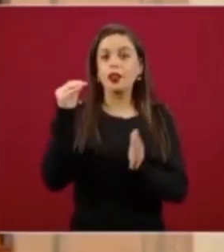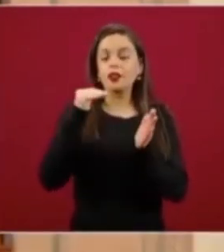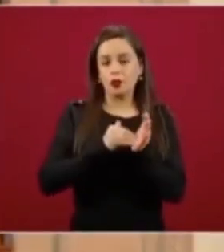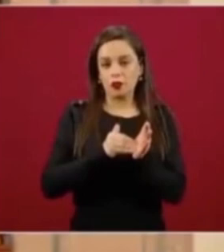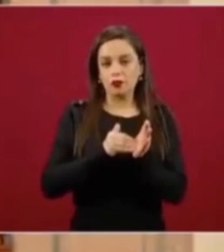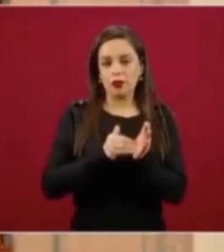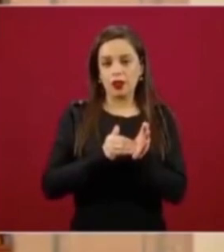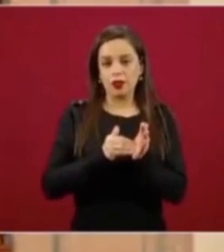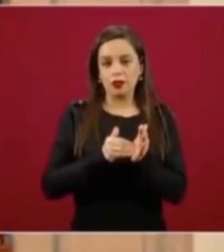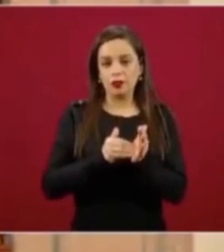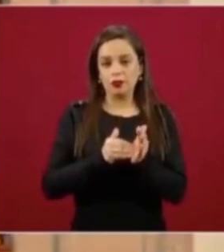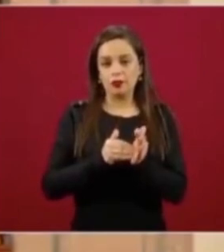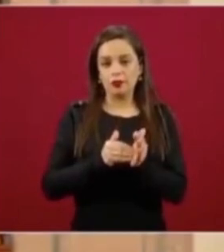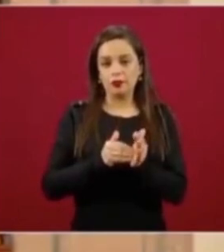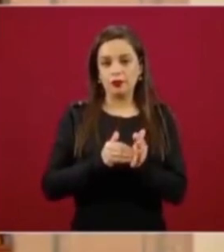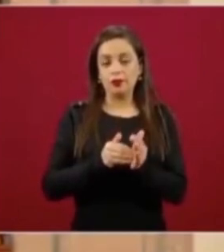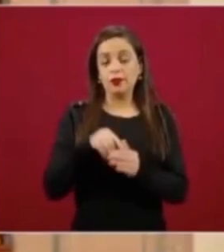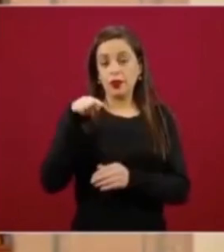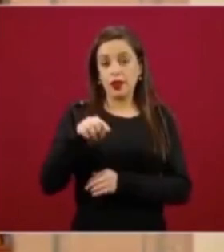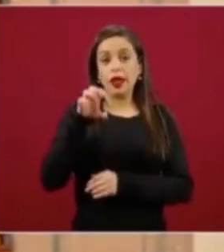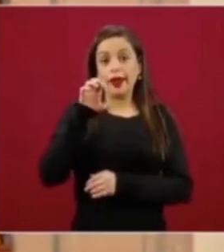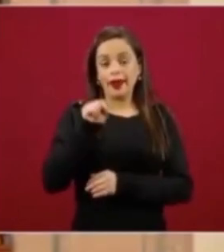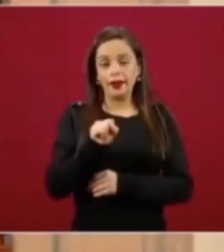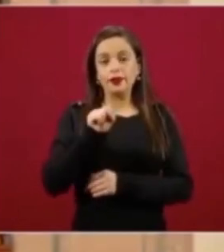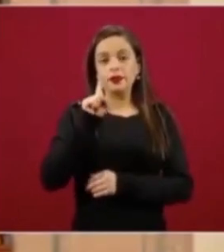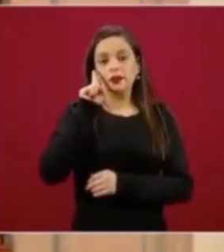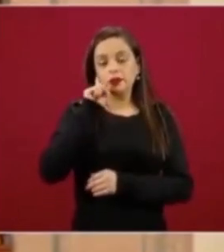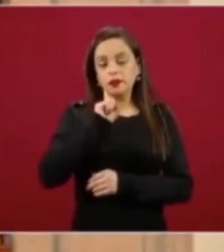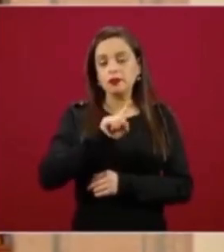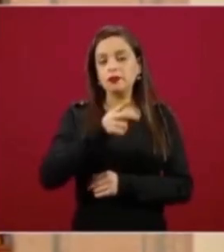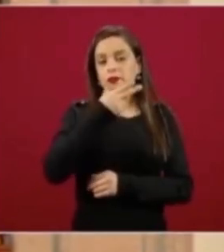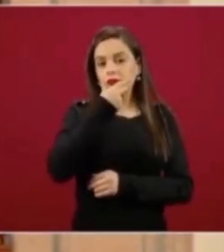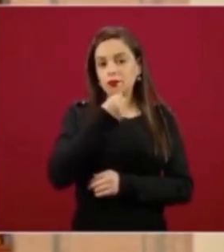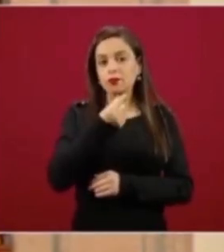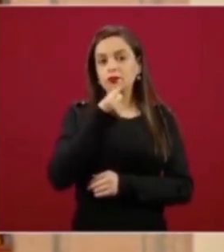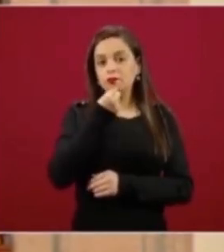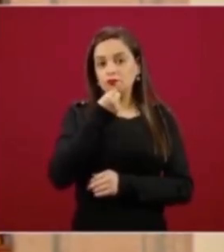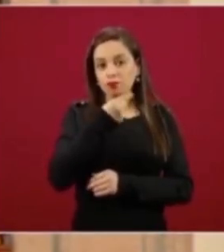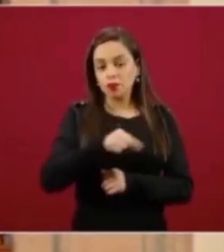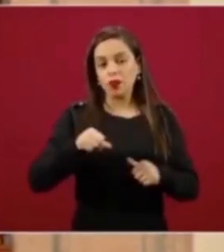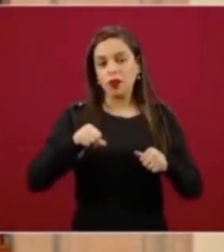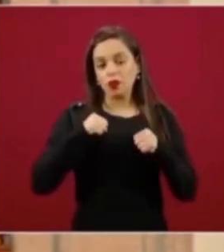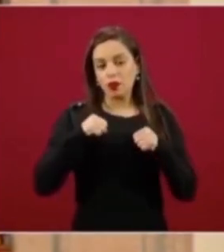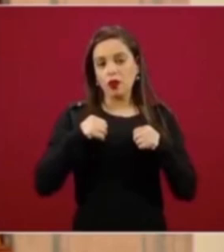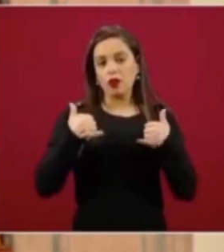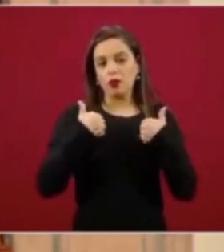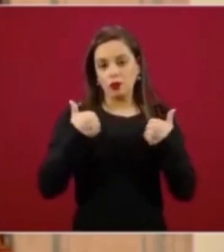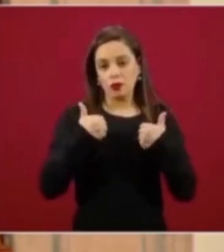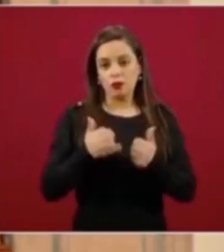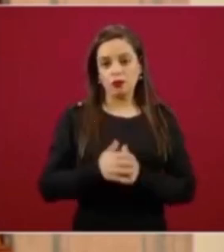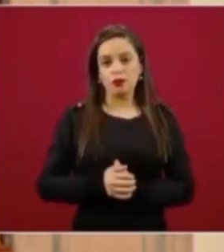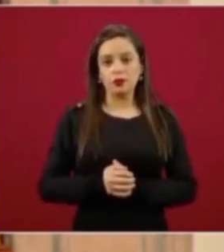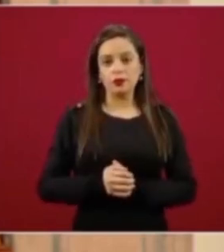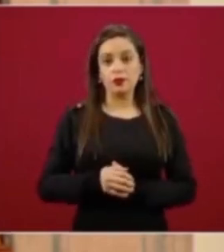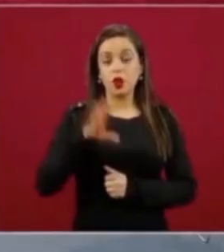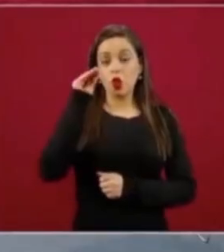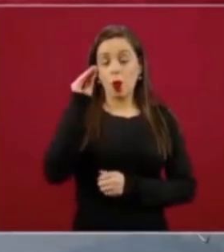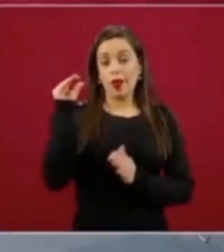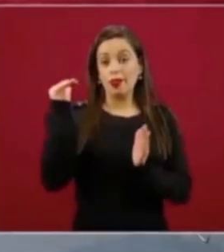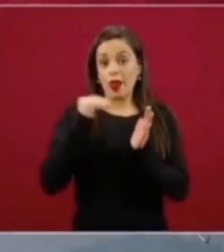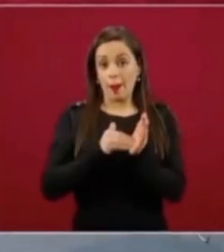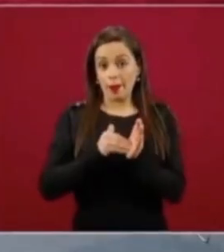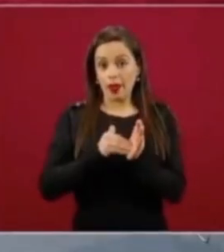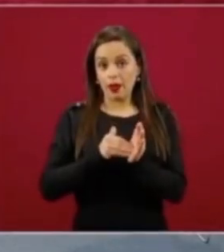mil son niñas y niños, adolescentes y jóvenes, es decir, entre 0 y 29 años. 90 mil son